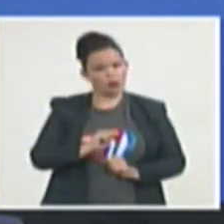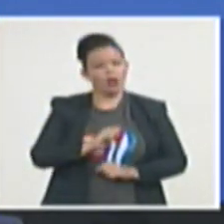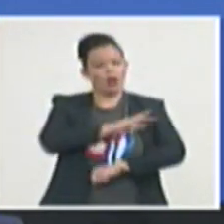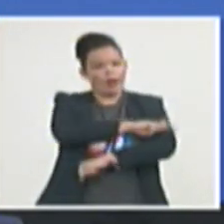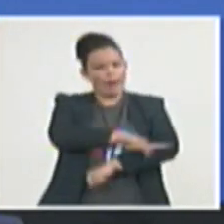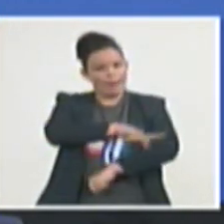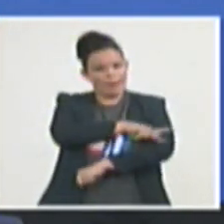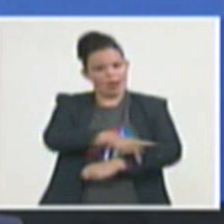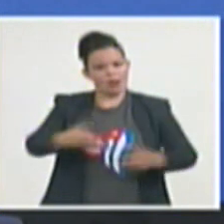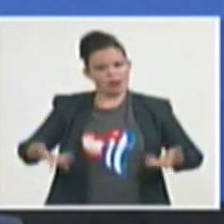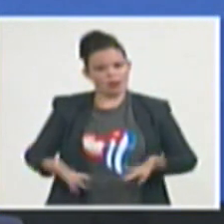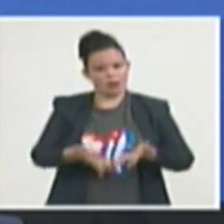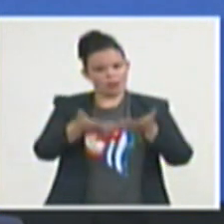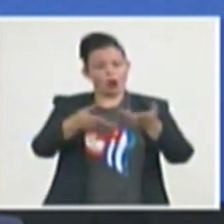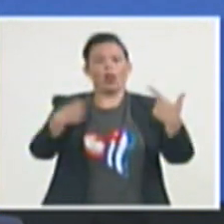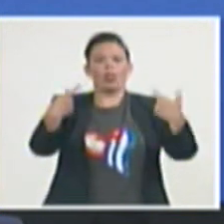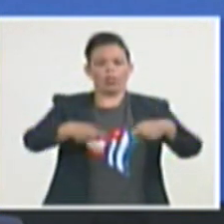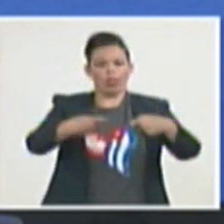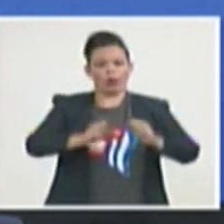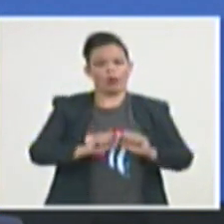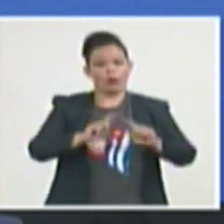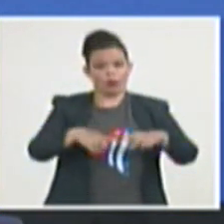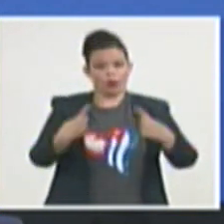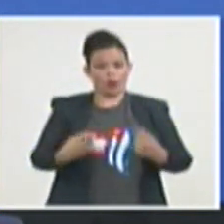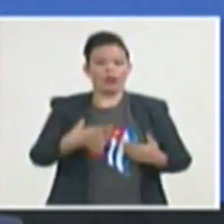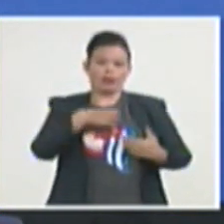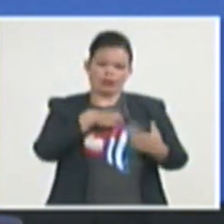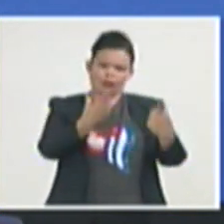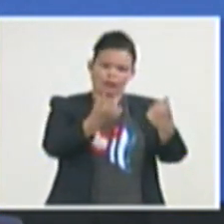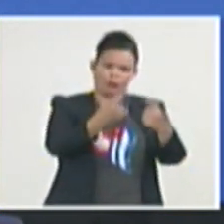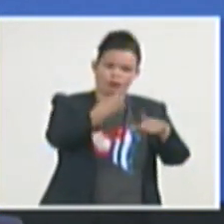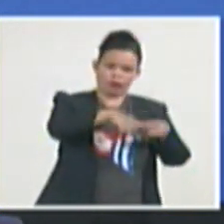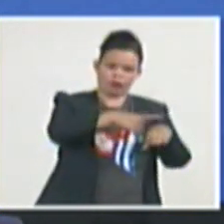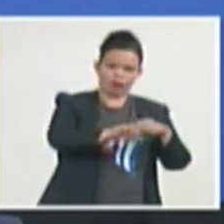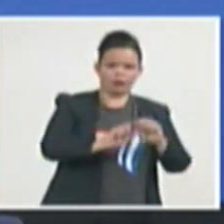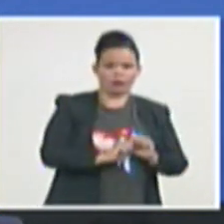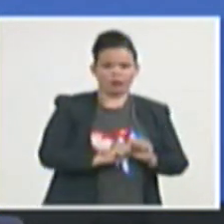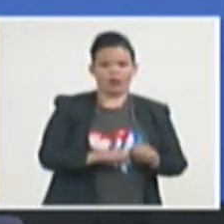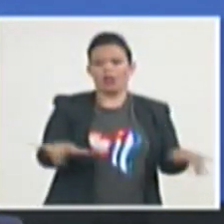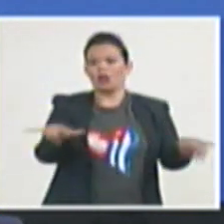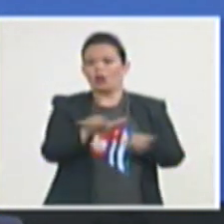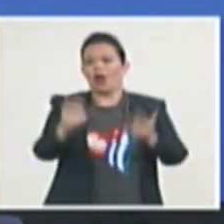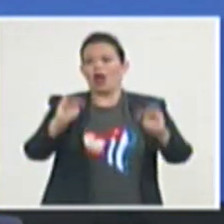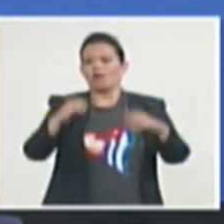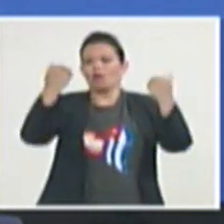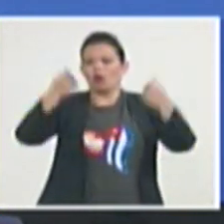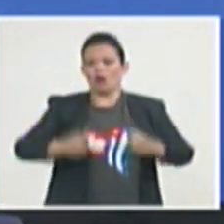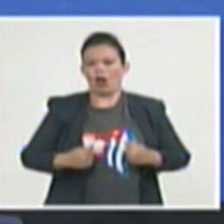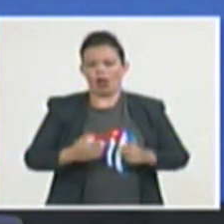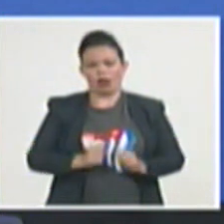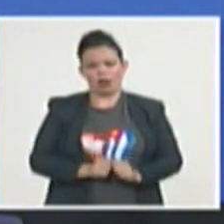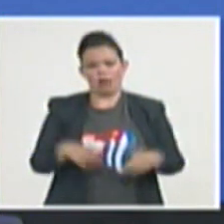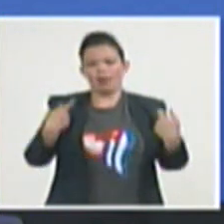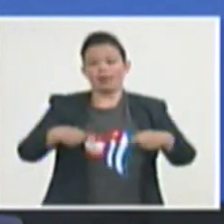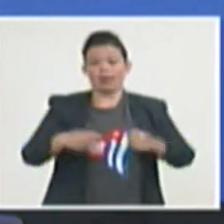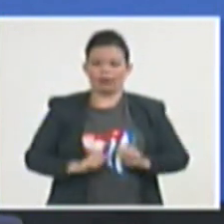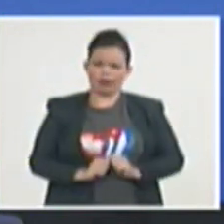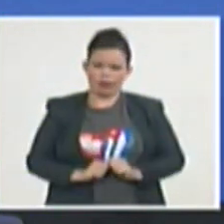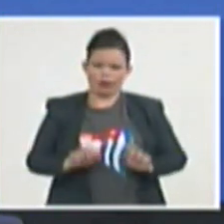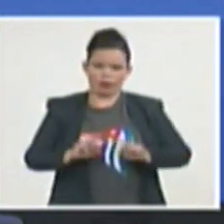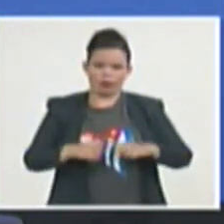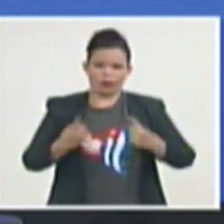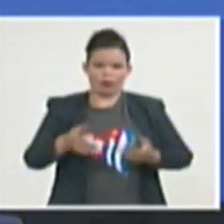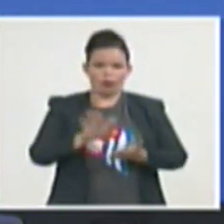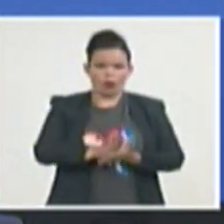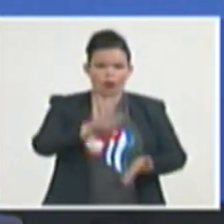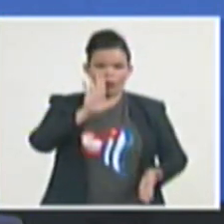primer lugar, poseen los recursos financieros, pero también tienen el deber moral, porque fue su compromiso de cumplir con la ayuda